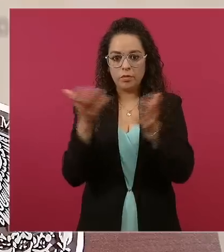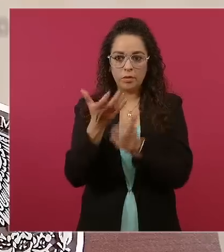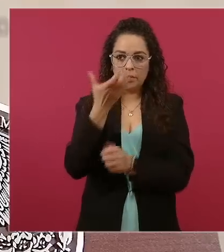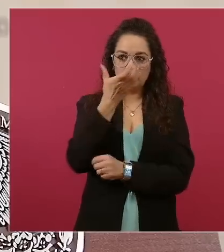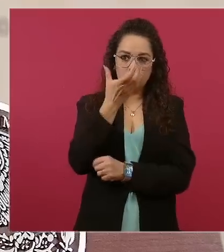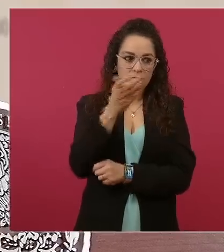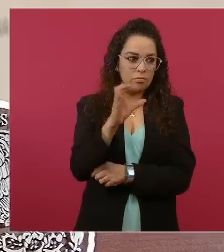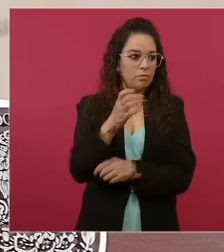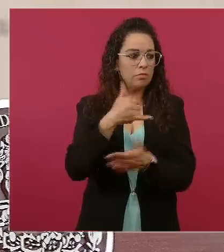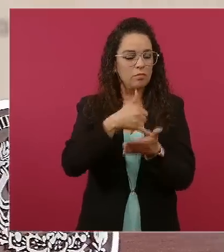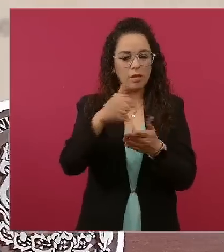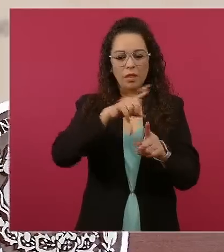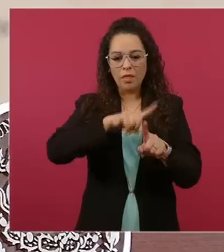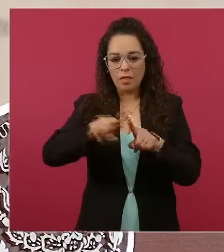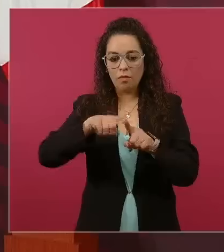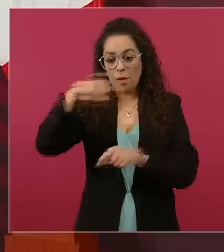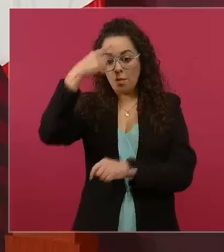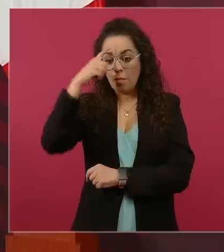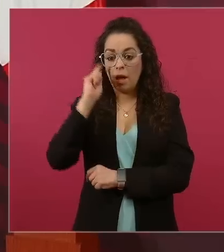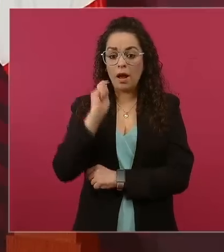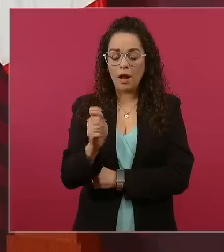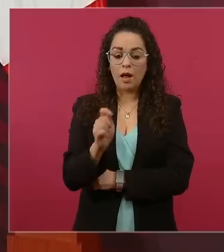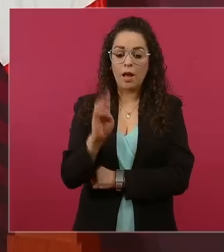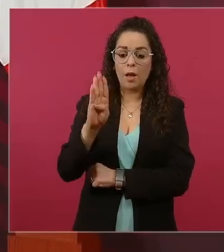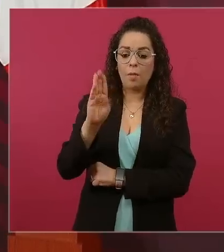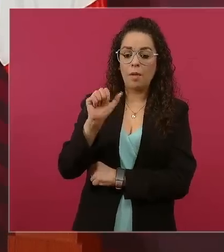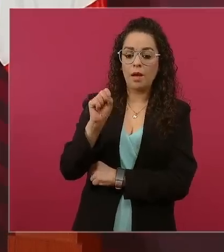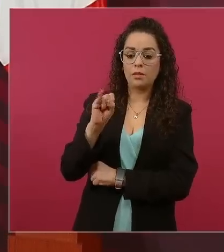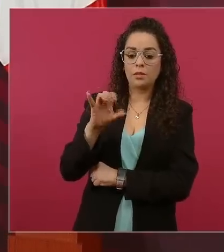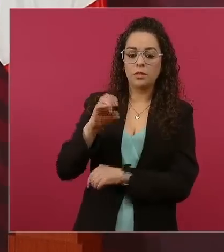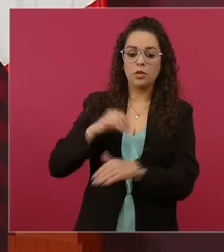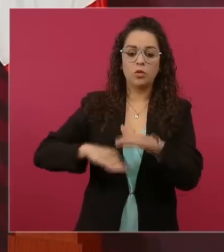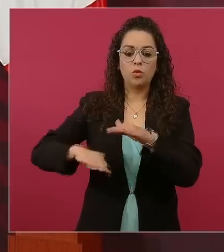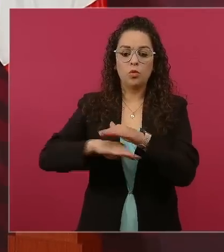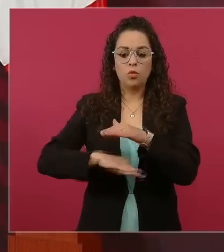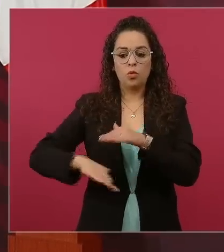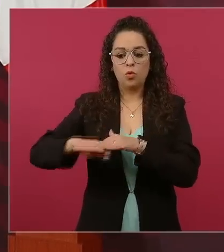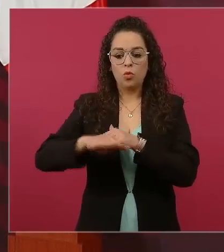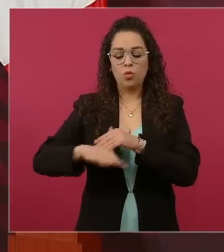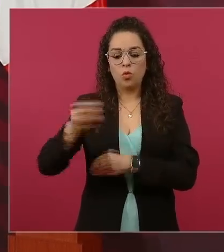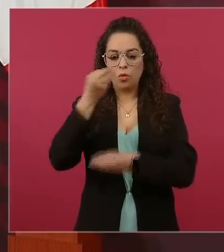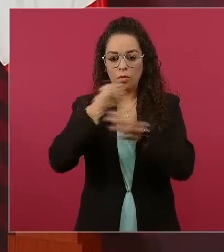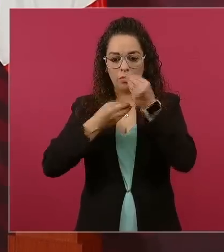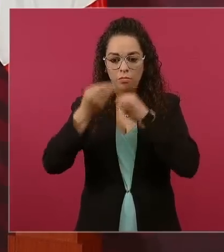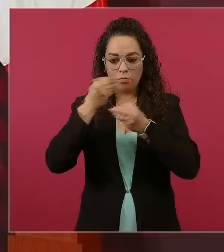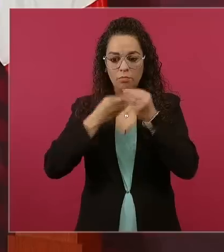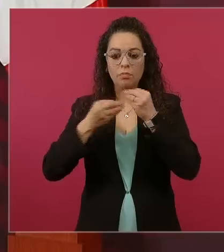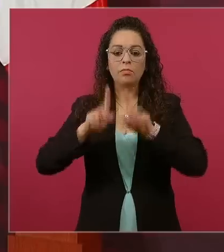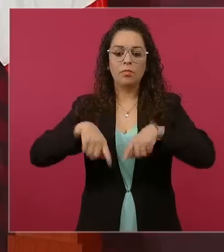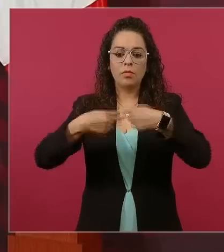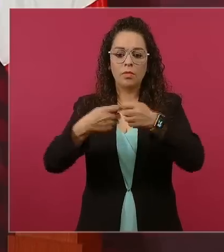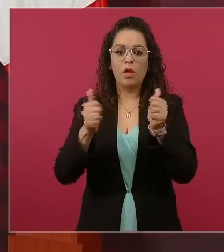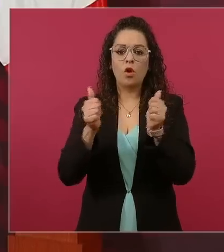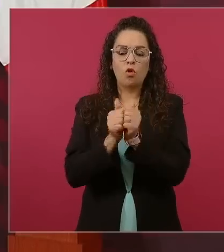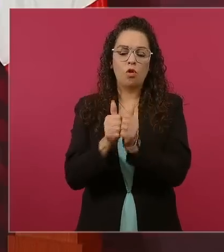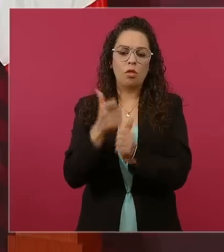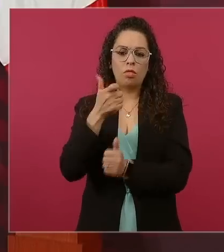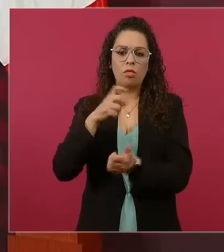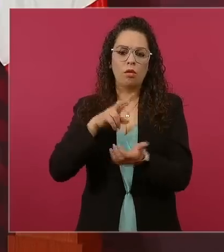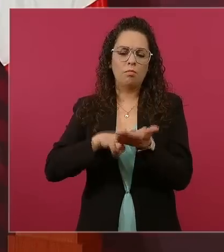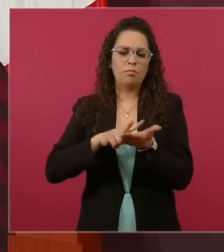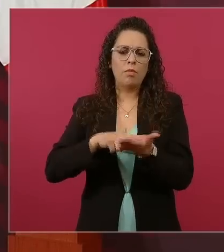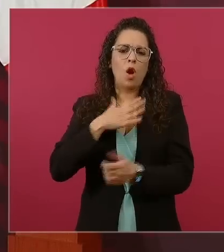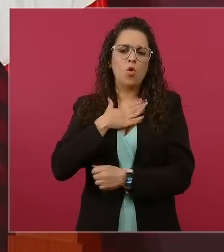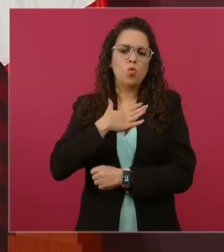básica a precios bajos, justos. Nos ayudó